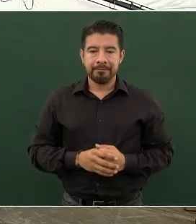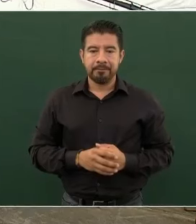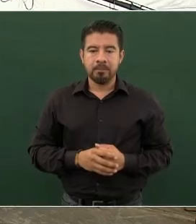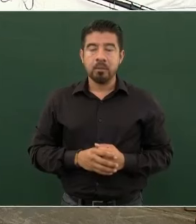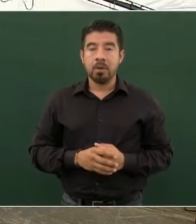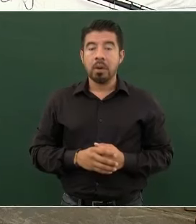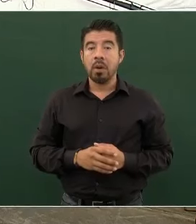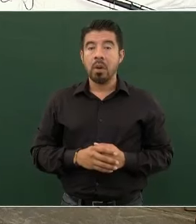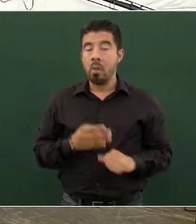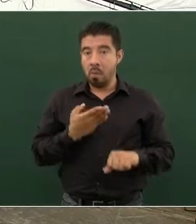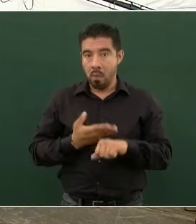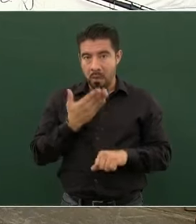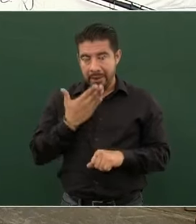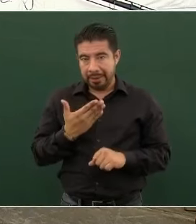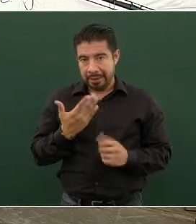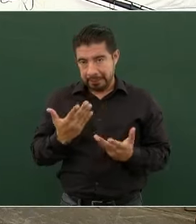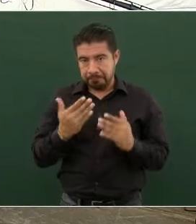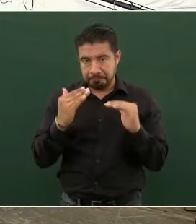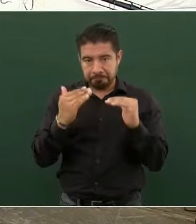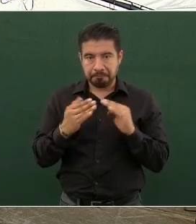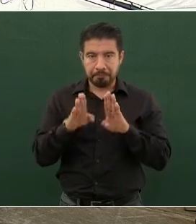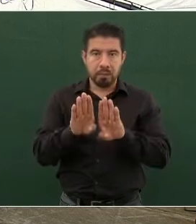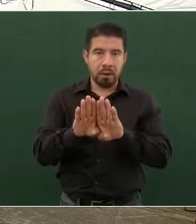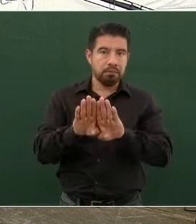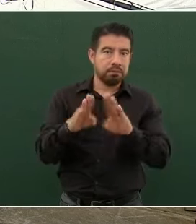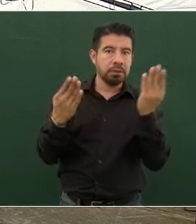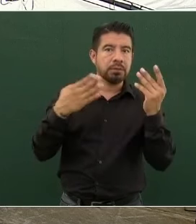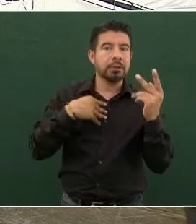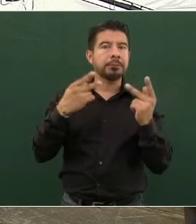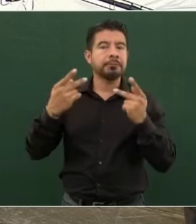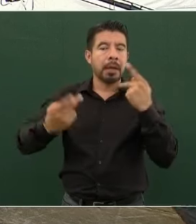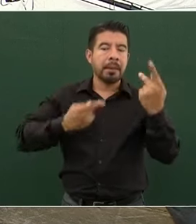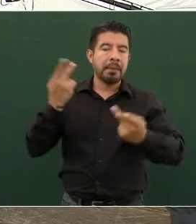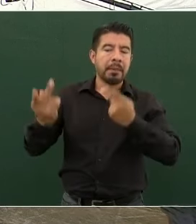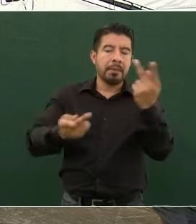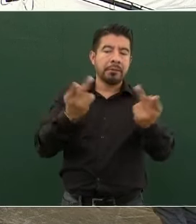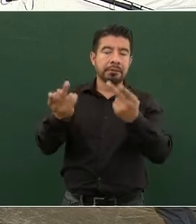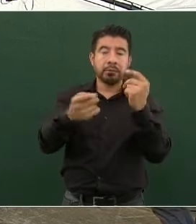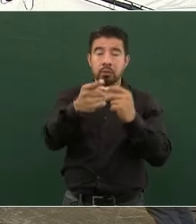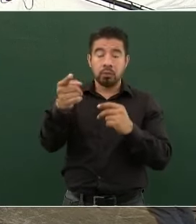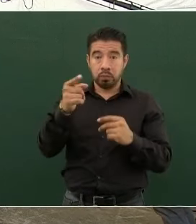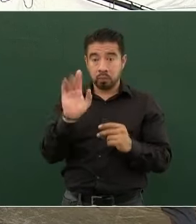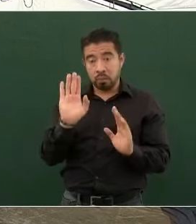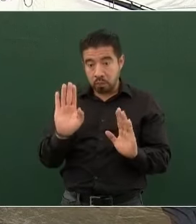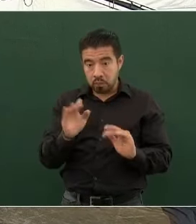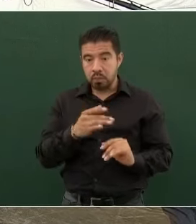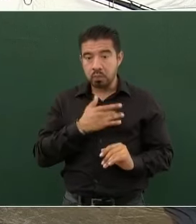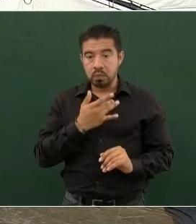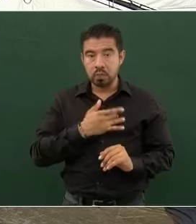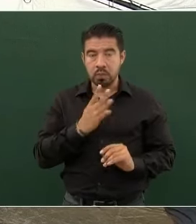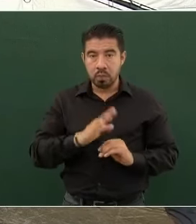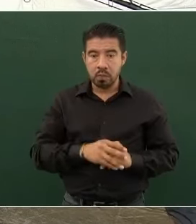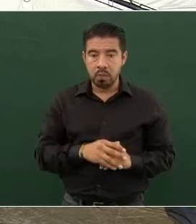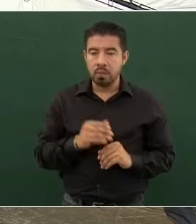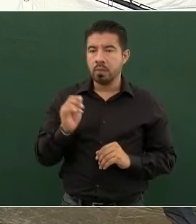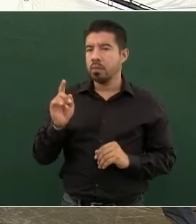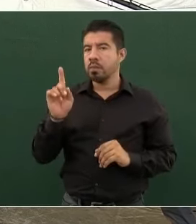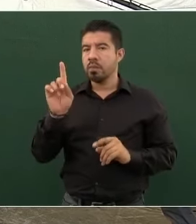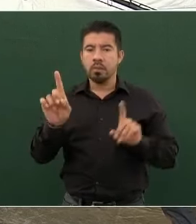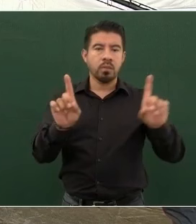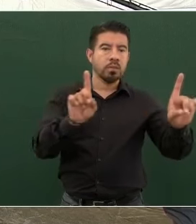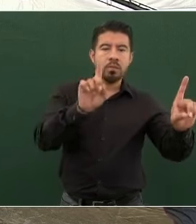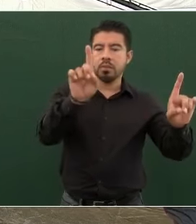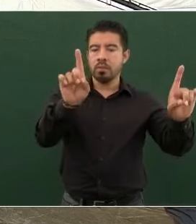Muy bien, pues vamos a abrir para preguntas. si les parece, alternamos